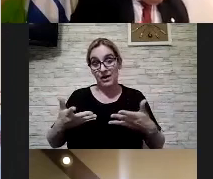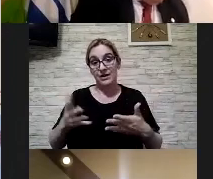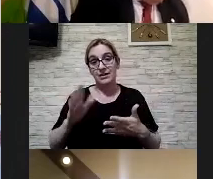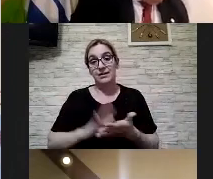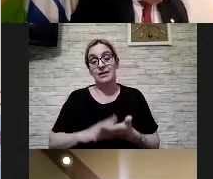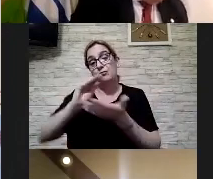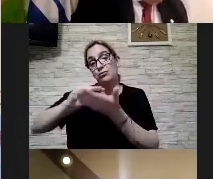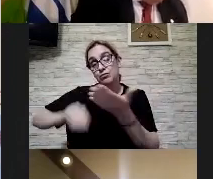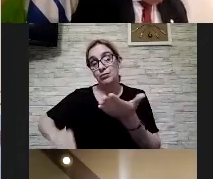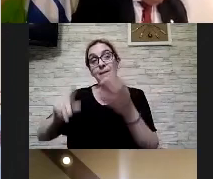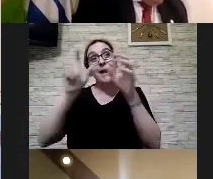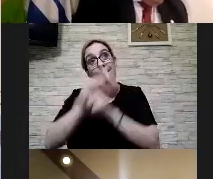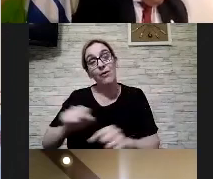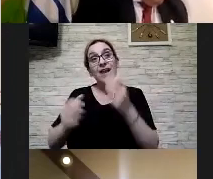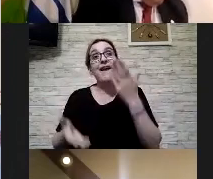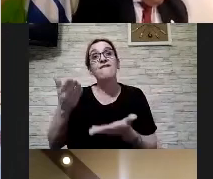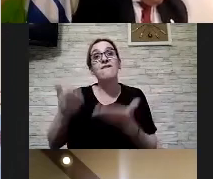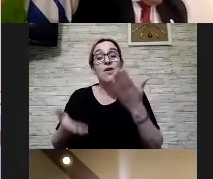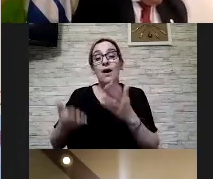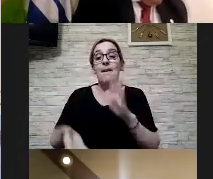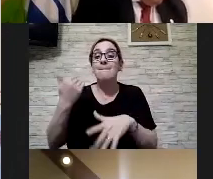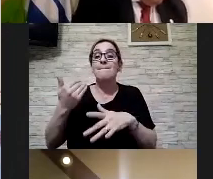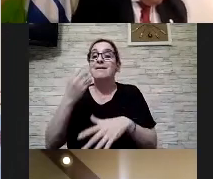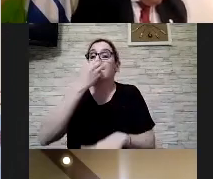para poder evaluar de forma más objetiva